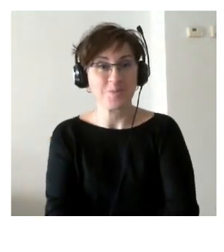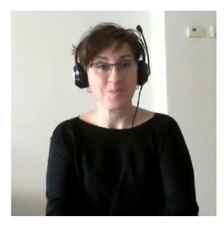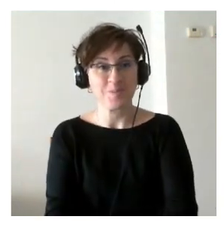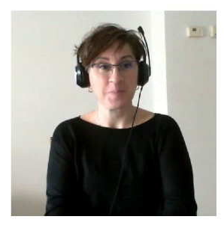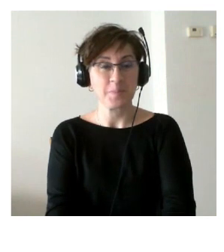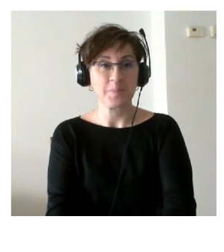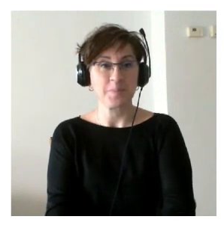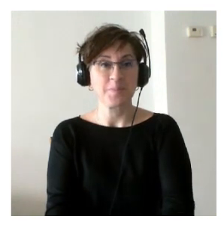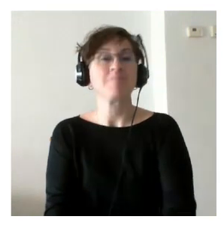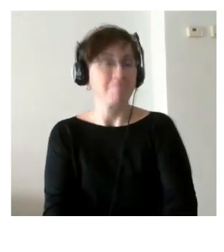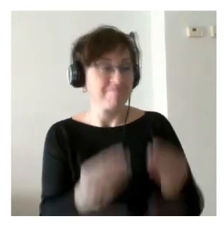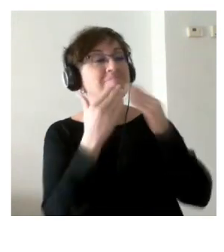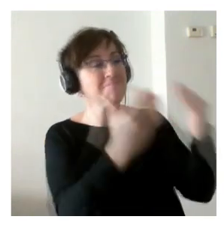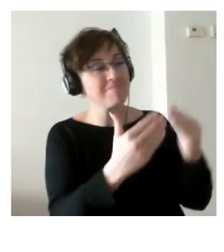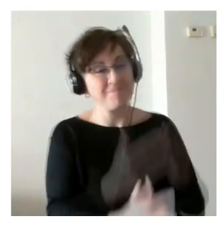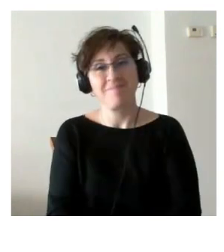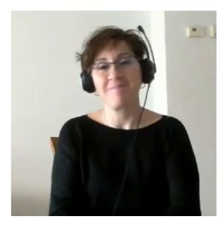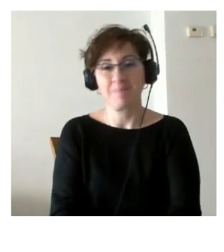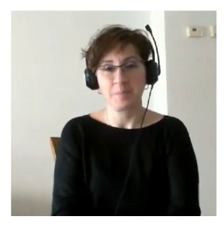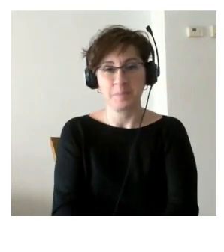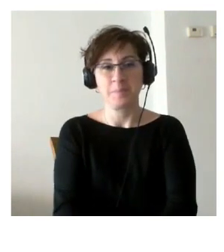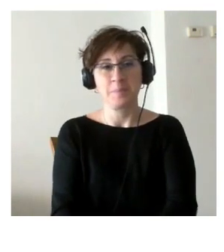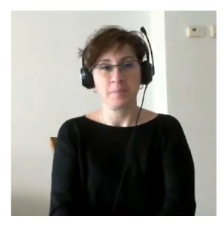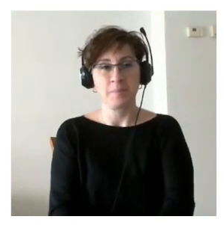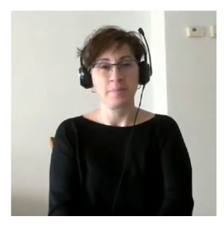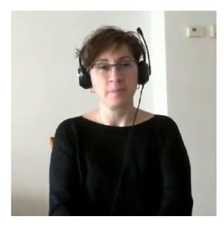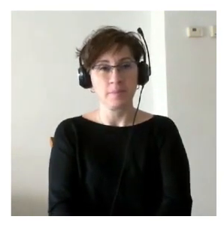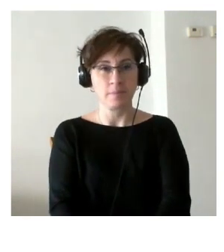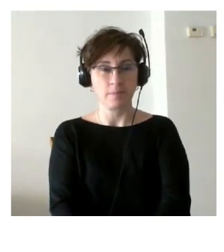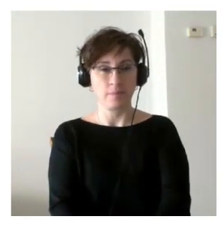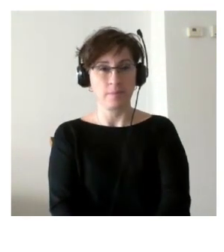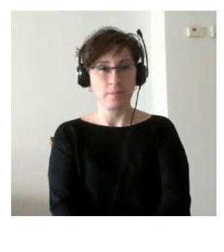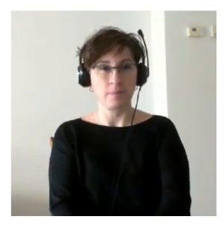bueno pues nada muchas gracias muchas gracias aplausos